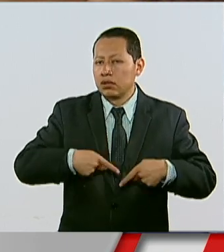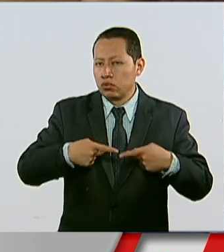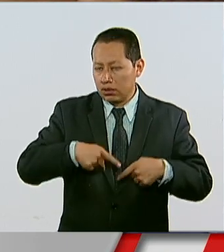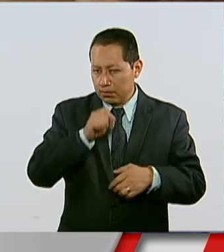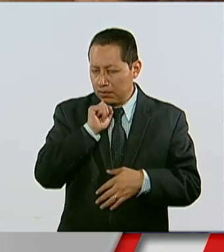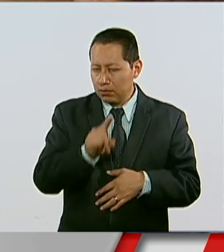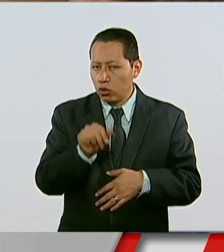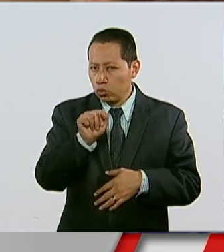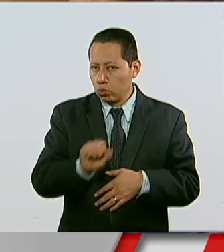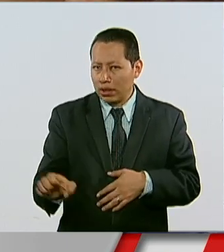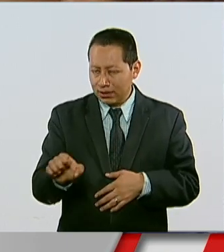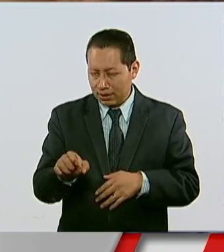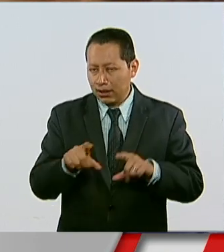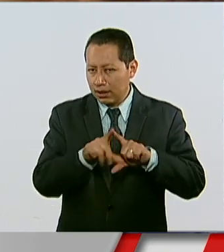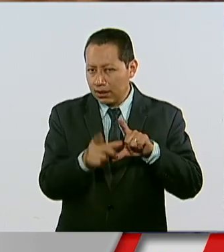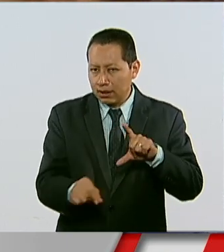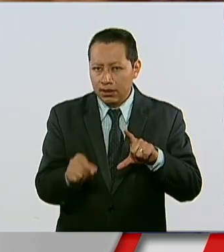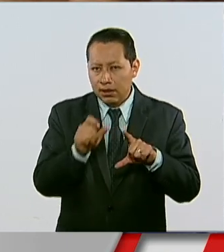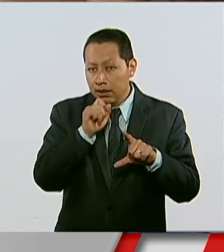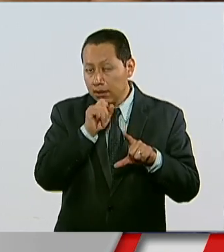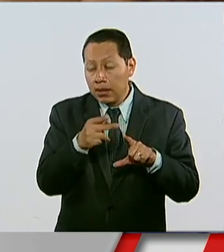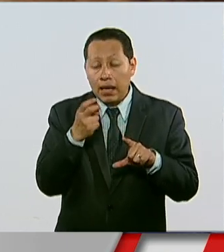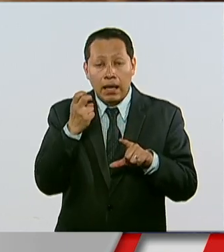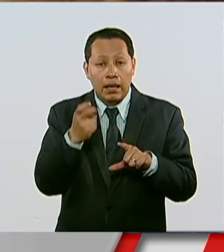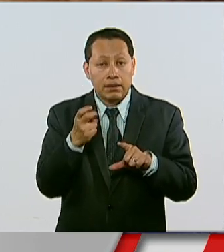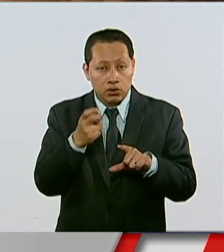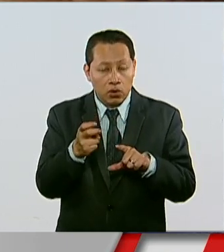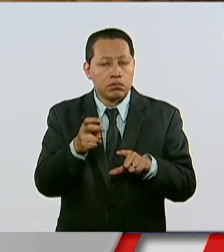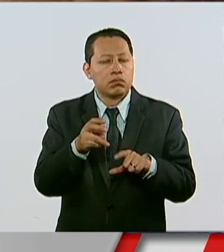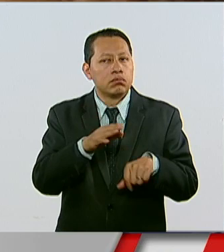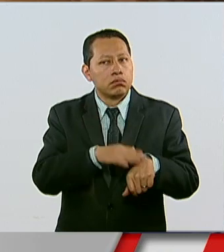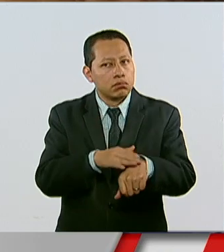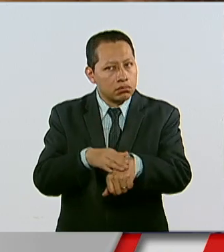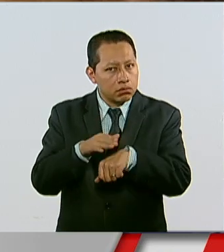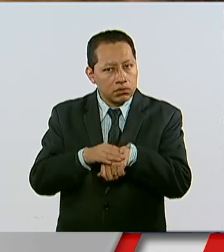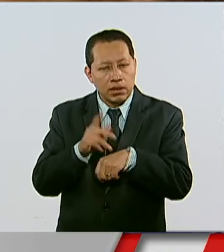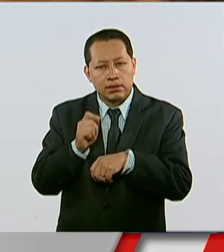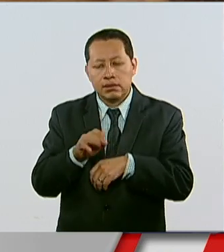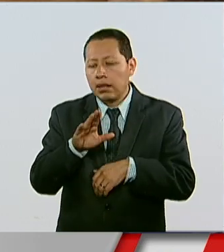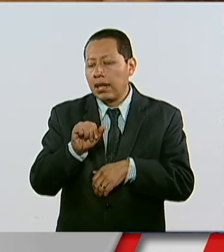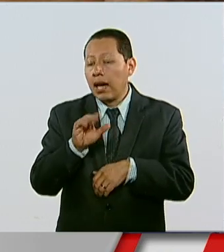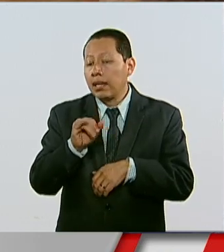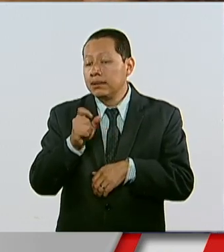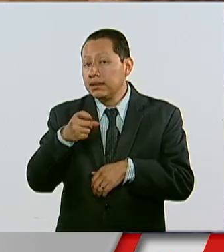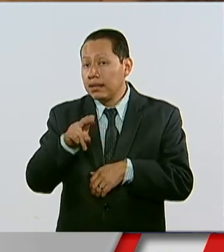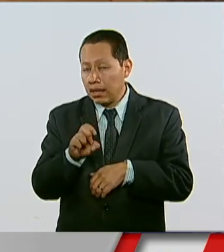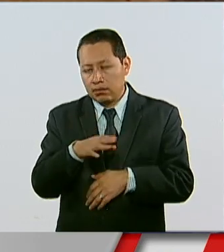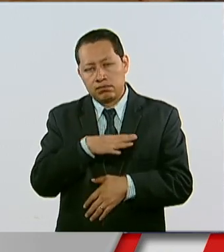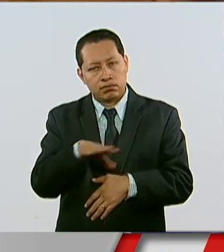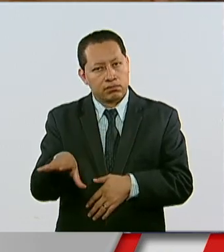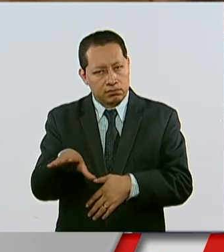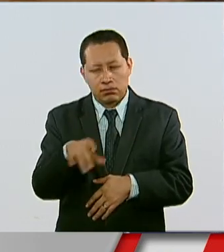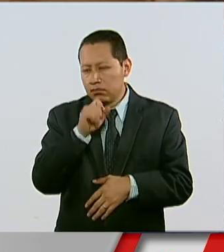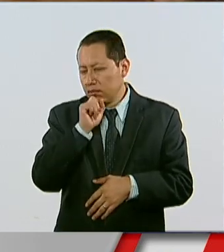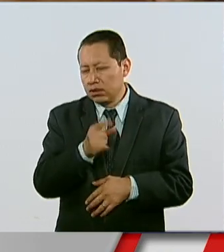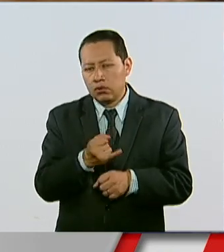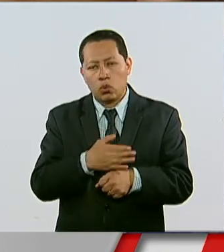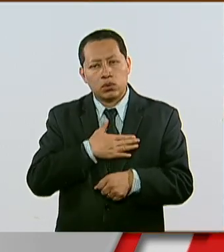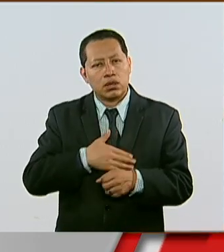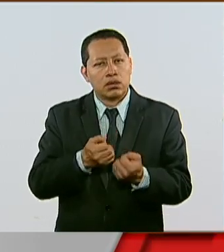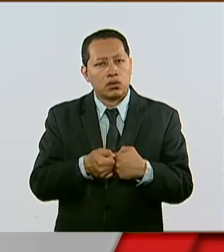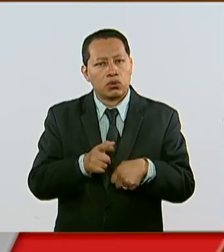cuyo espíritu despertó a ir en contra del caciquismo y hacer imperar a la justicia social.